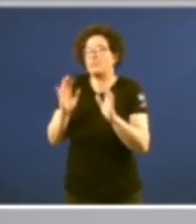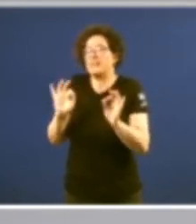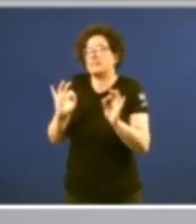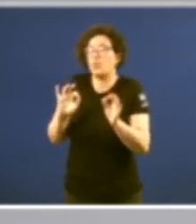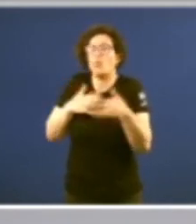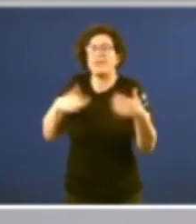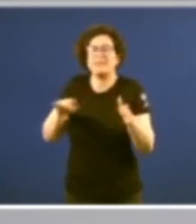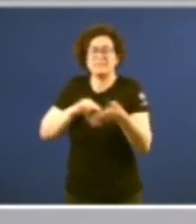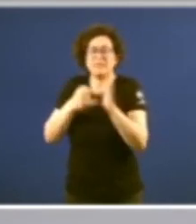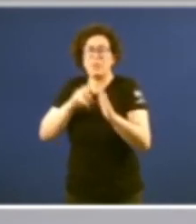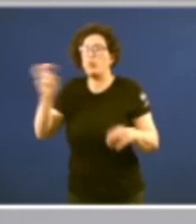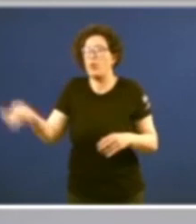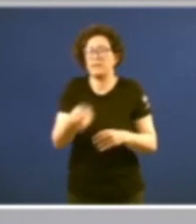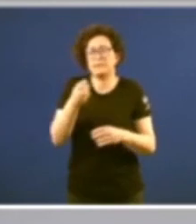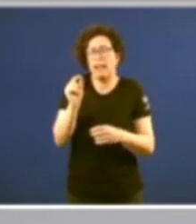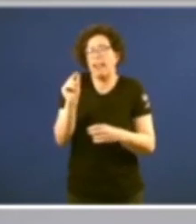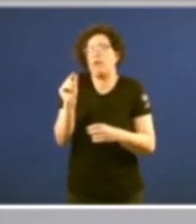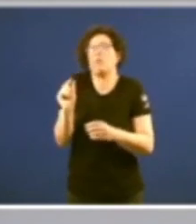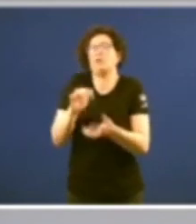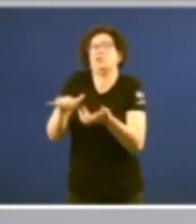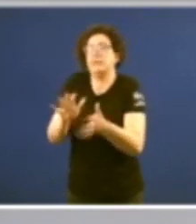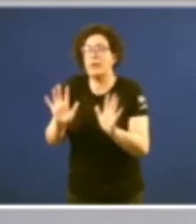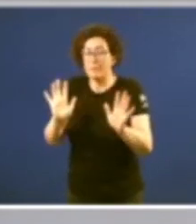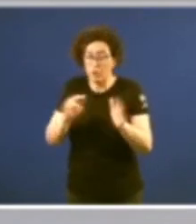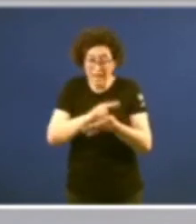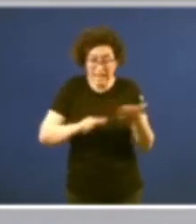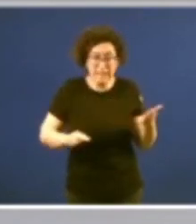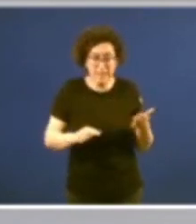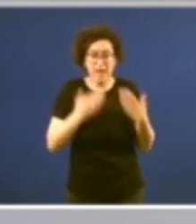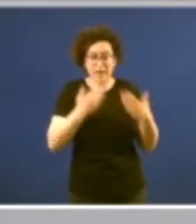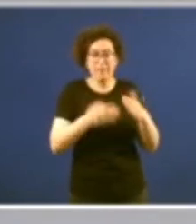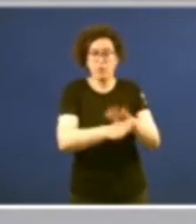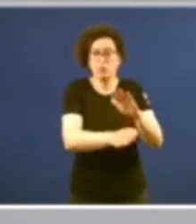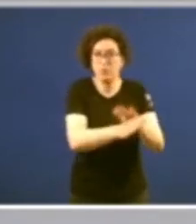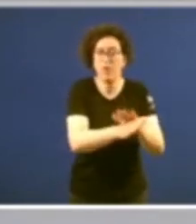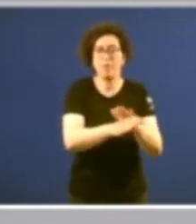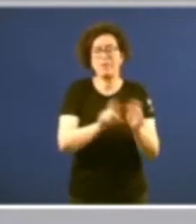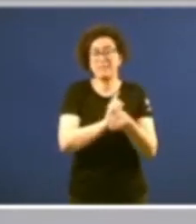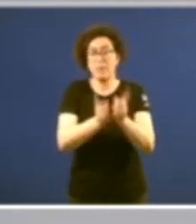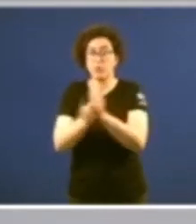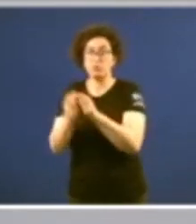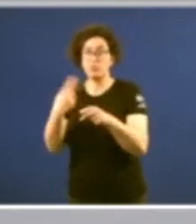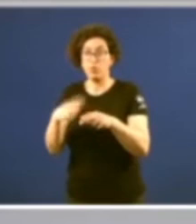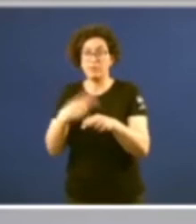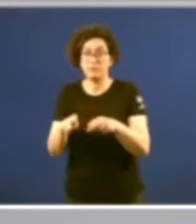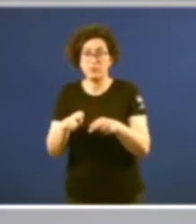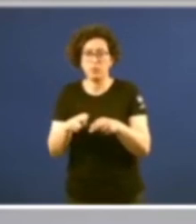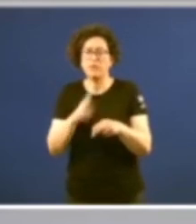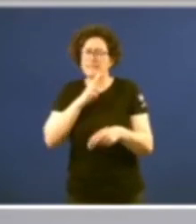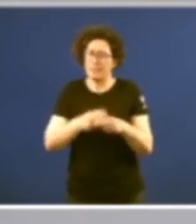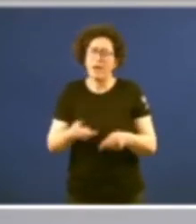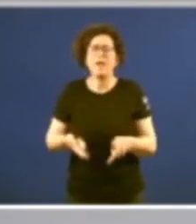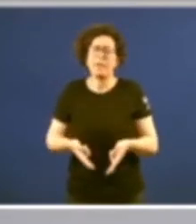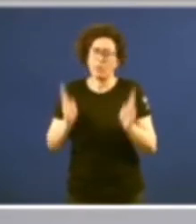pluralista Galicia convertese mediante continuidades e alternancias políticas nunha democracia madura